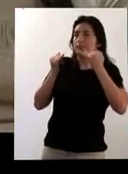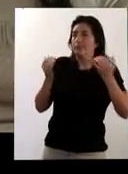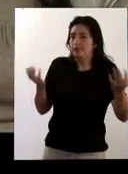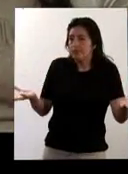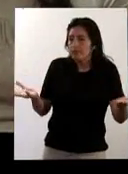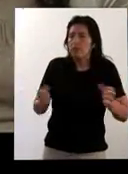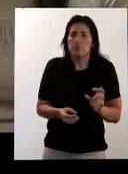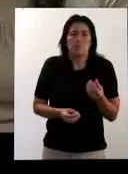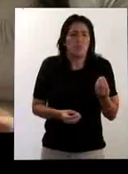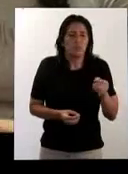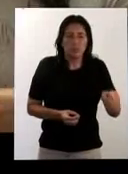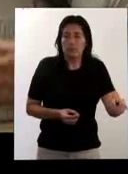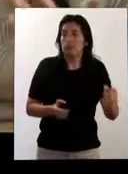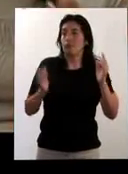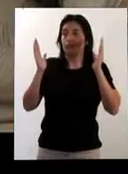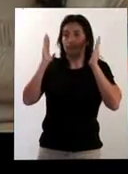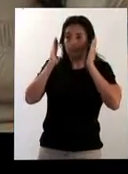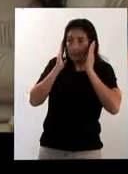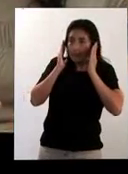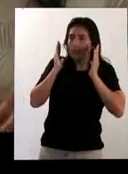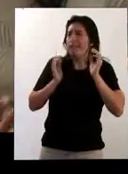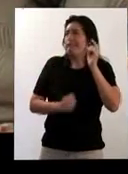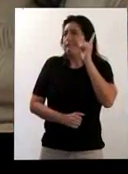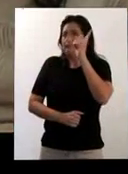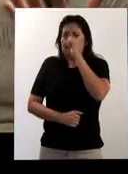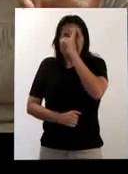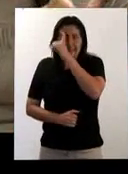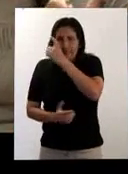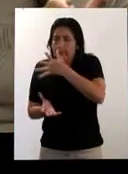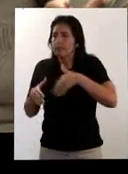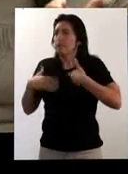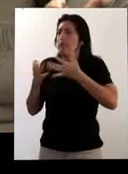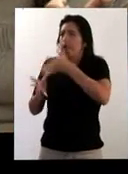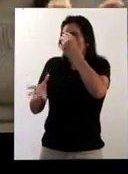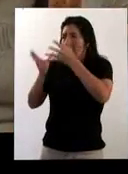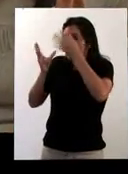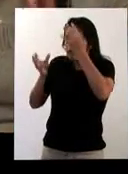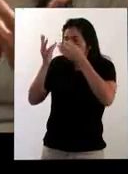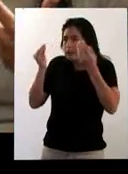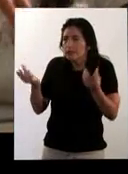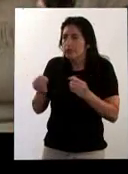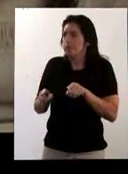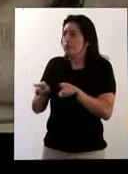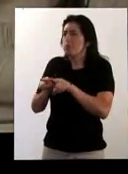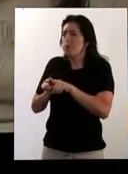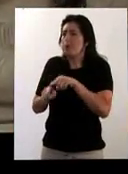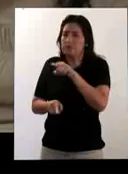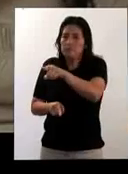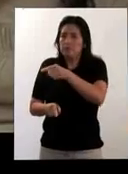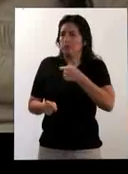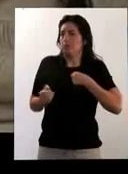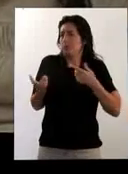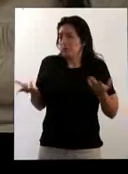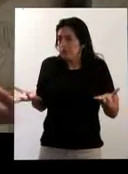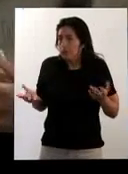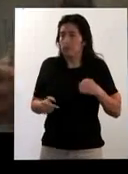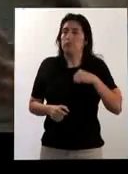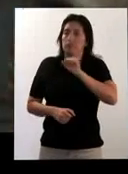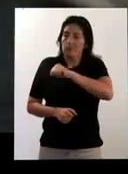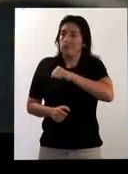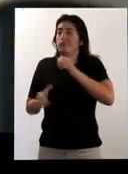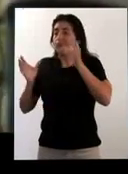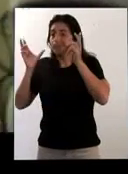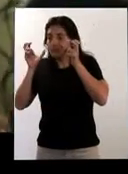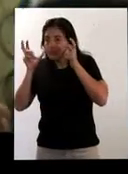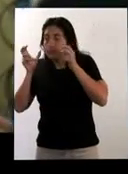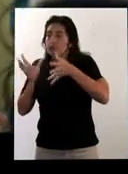un idioma. ¿Por qué? Porque al no escuchar es muy difícil que puedan aprender nuestro idioma, que puedan aprender como tú o como yo, ¿no? Que sí